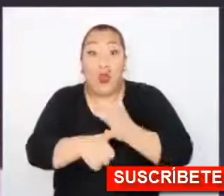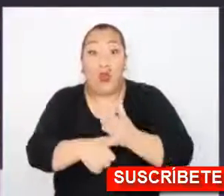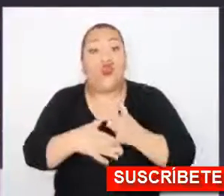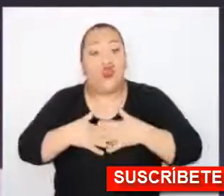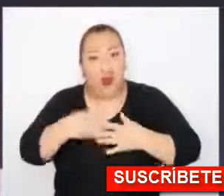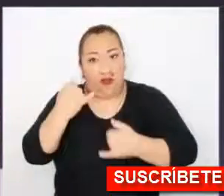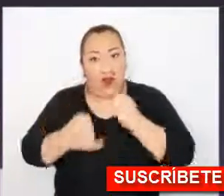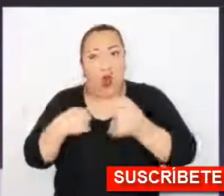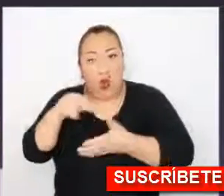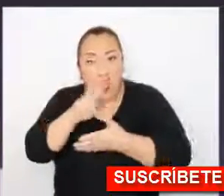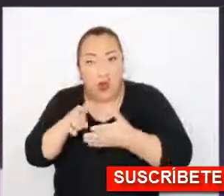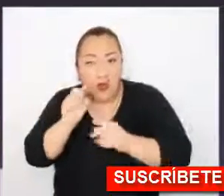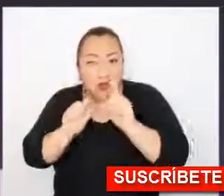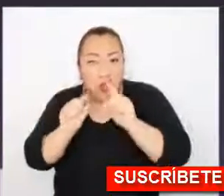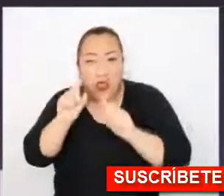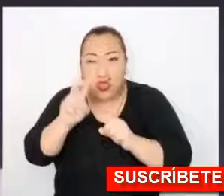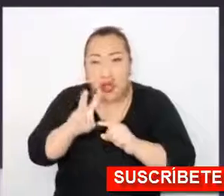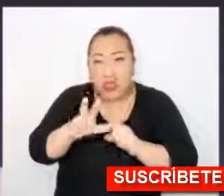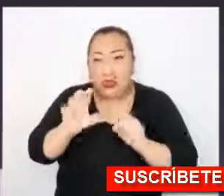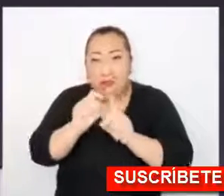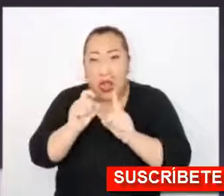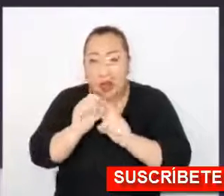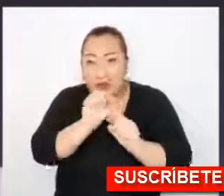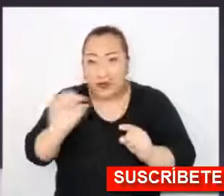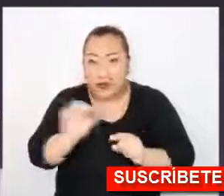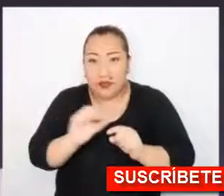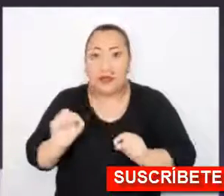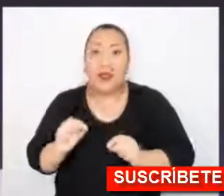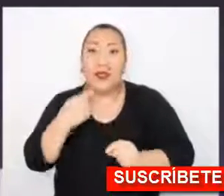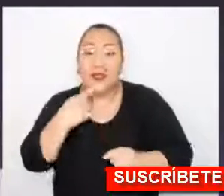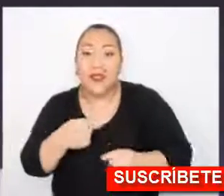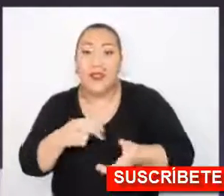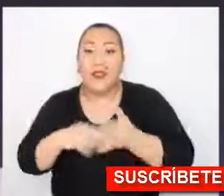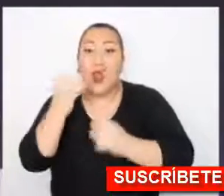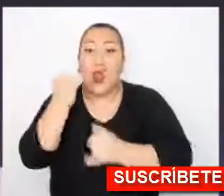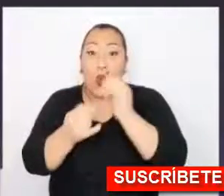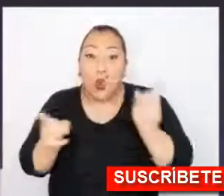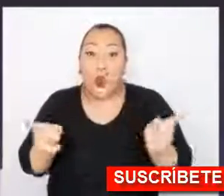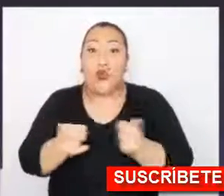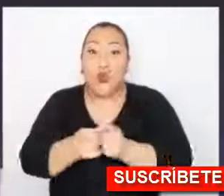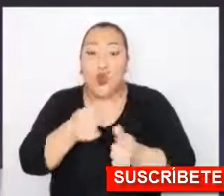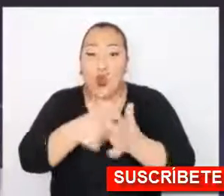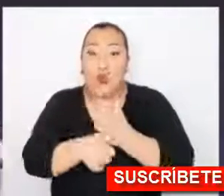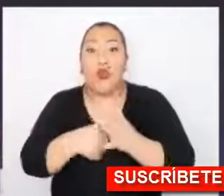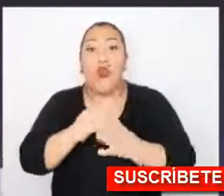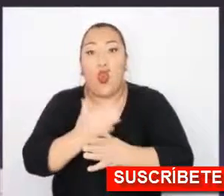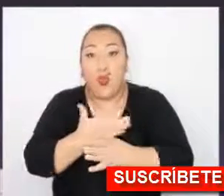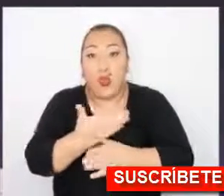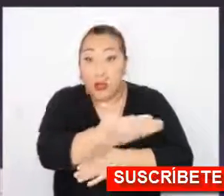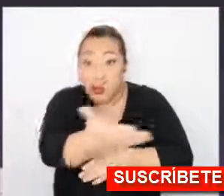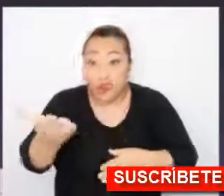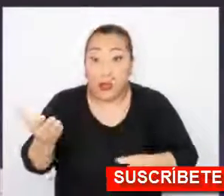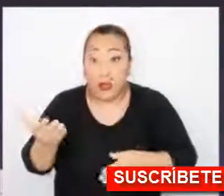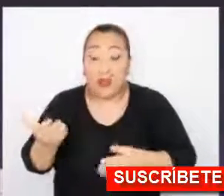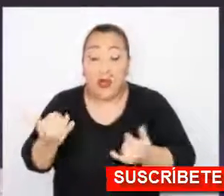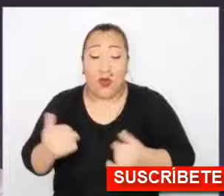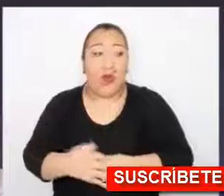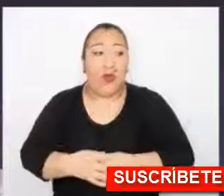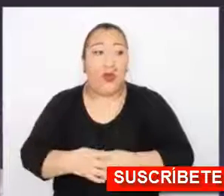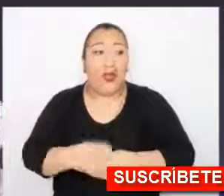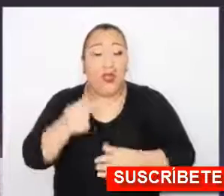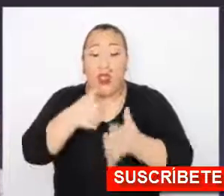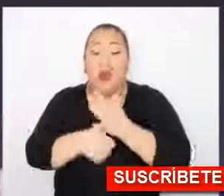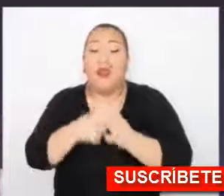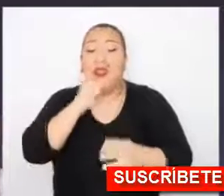al final de este documento me voy a permitir leer apenas dos o tres líneas, que es la conclusión del documento que hemos compartido con